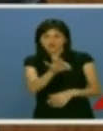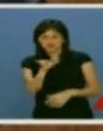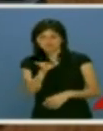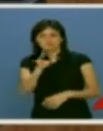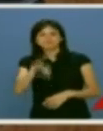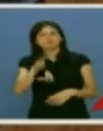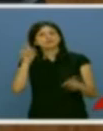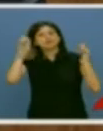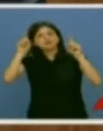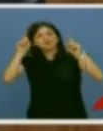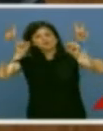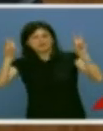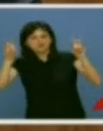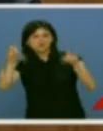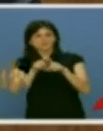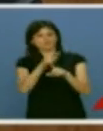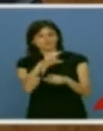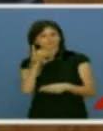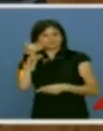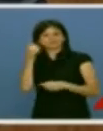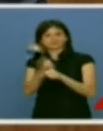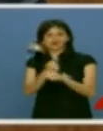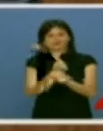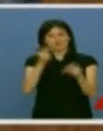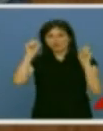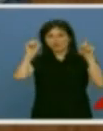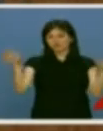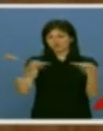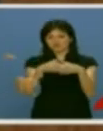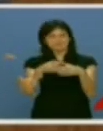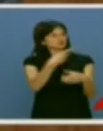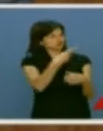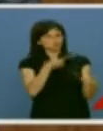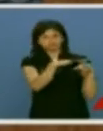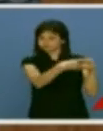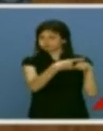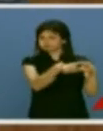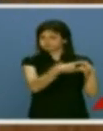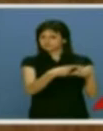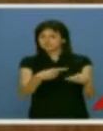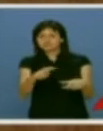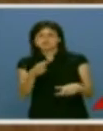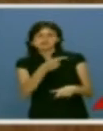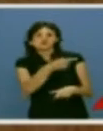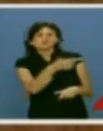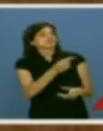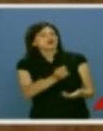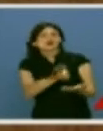donde ustedes seguirán sacando pecho por la buena valoración del trabajo de la comunidad educativa que nosotros compartimos. Y nosotros rechazaremos su apuesta por la universidad